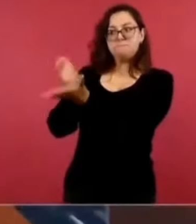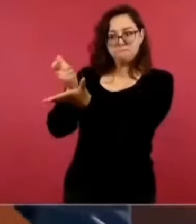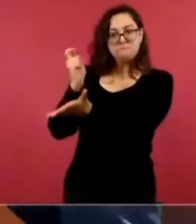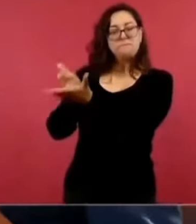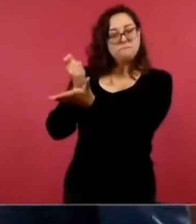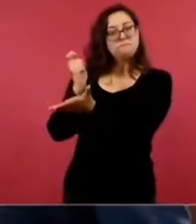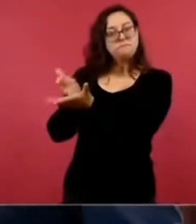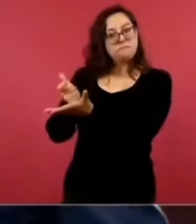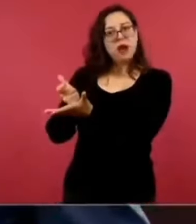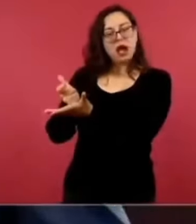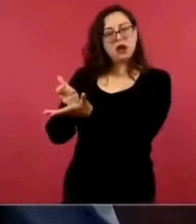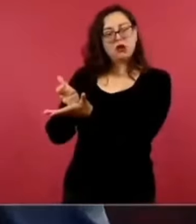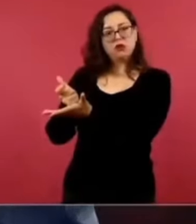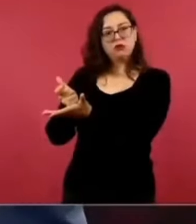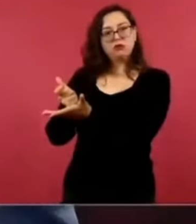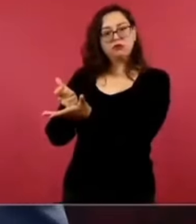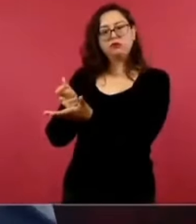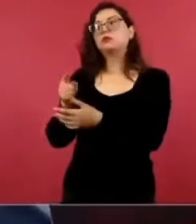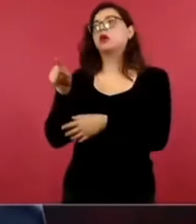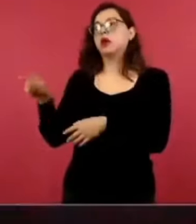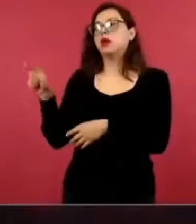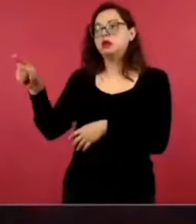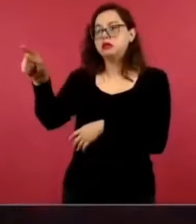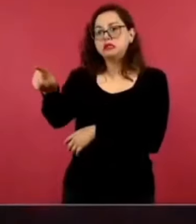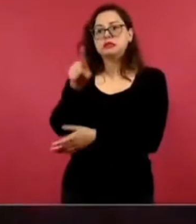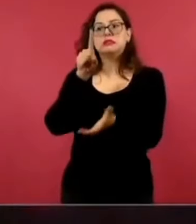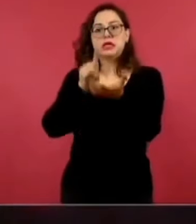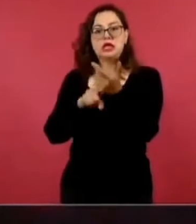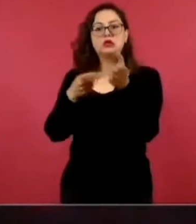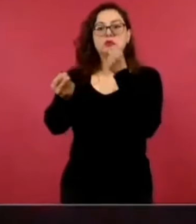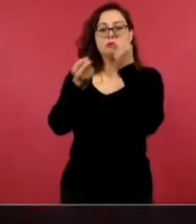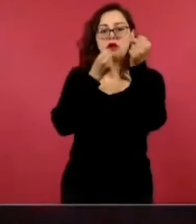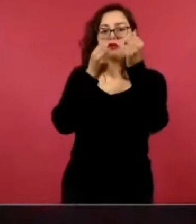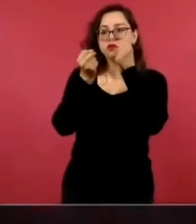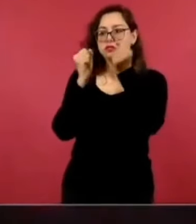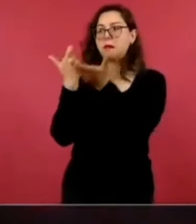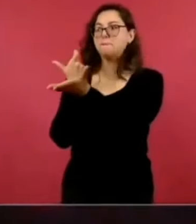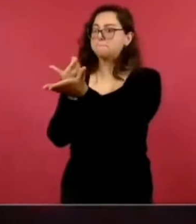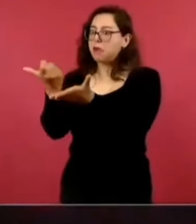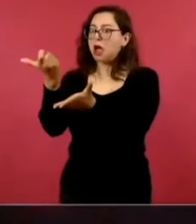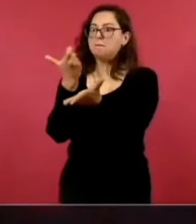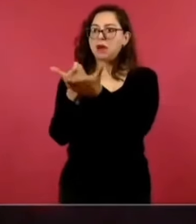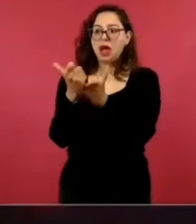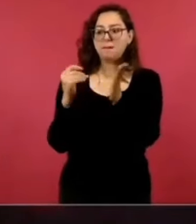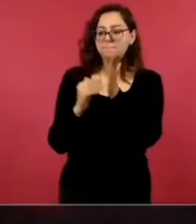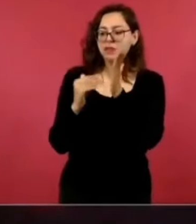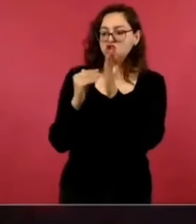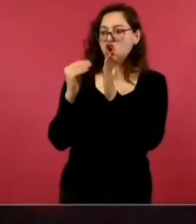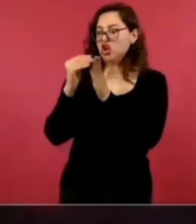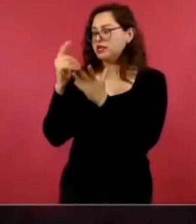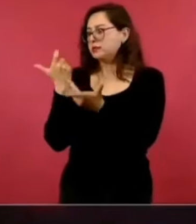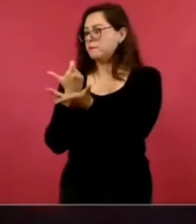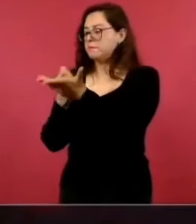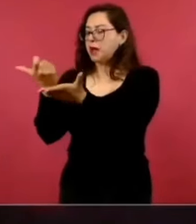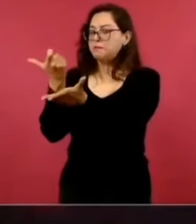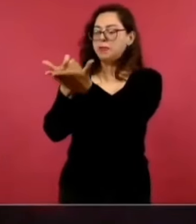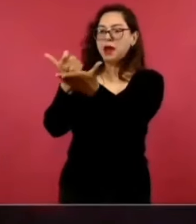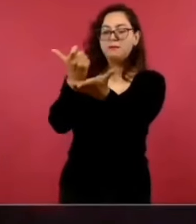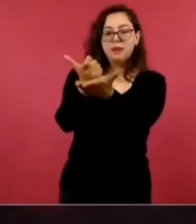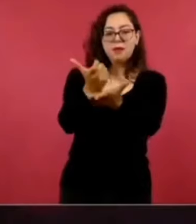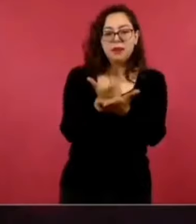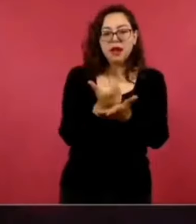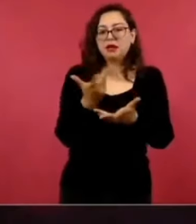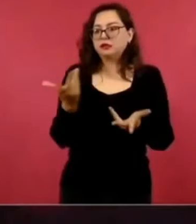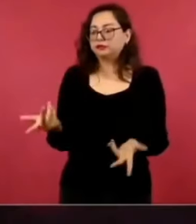a periodistas conservadores que